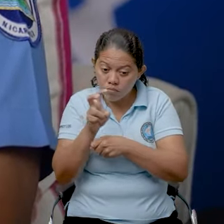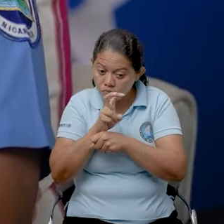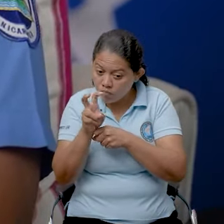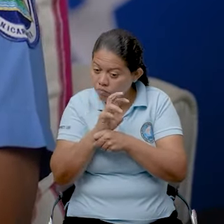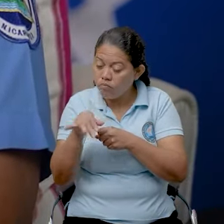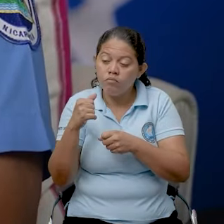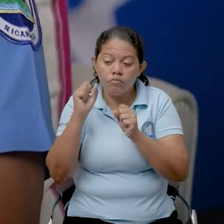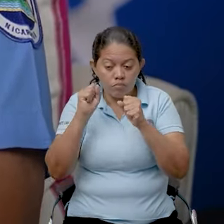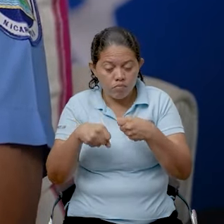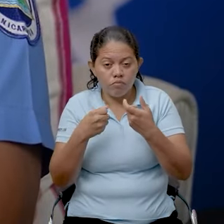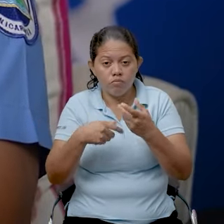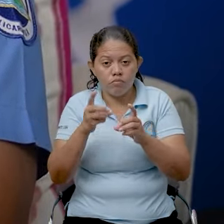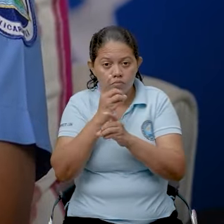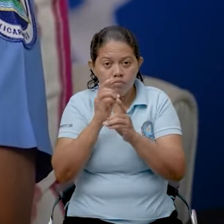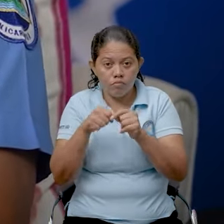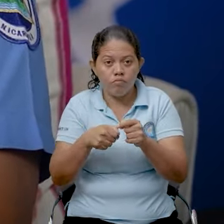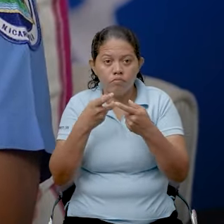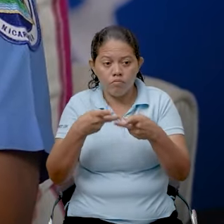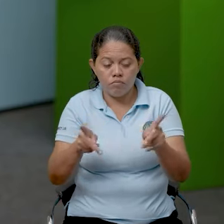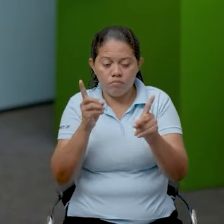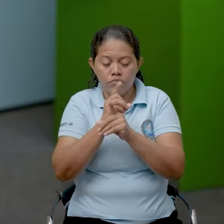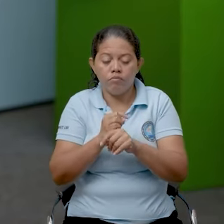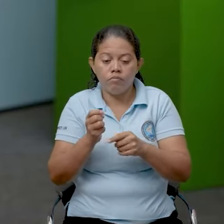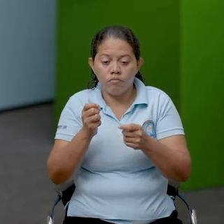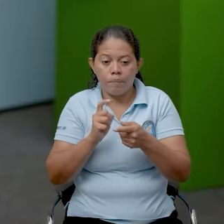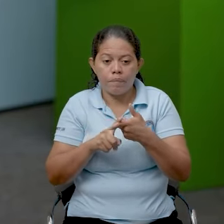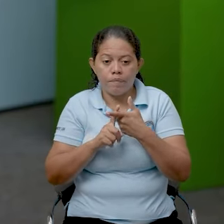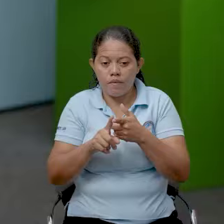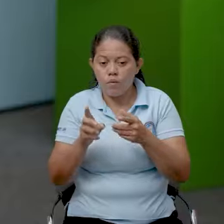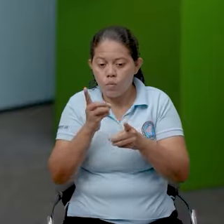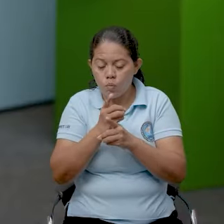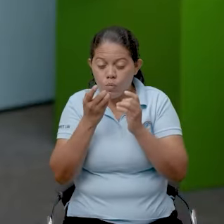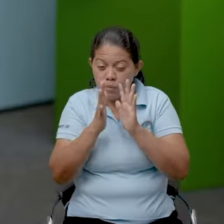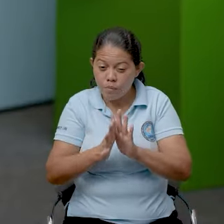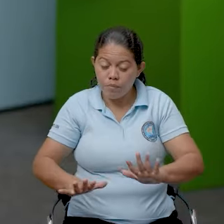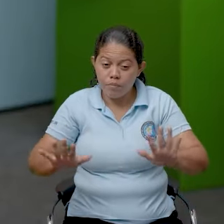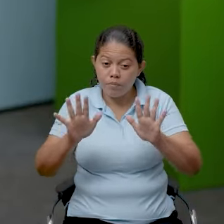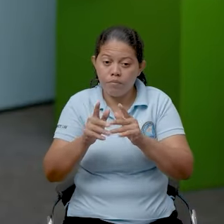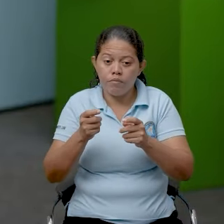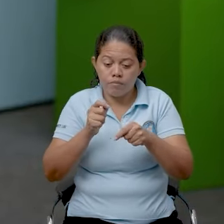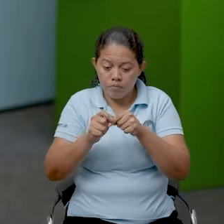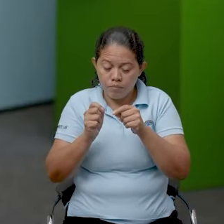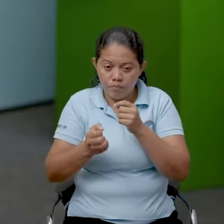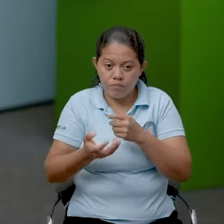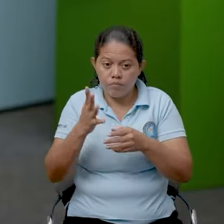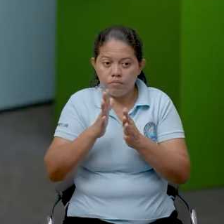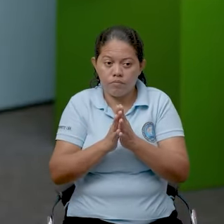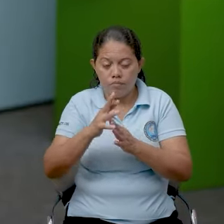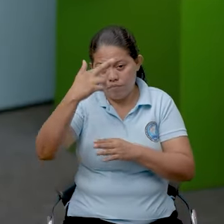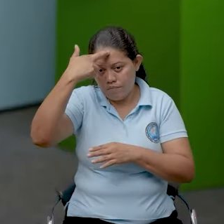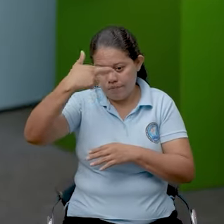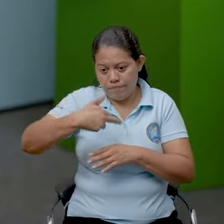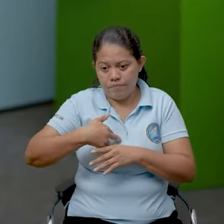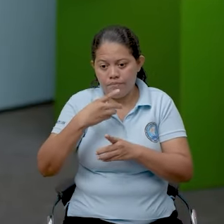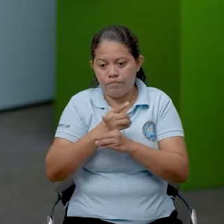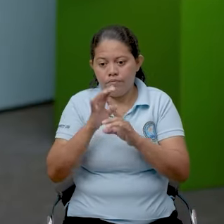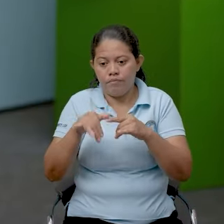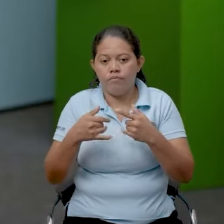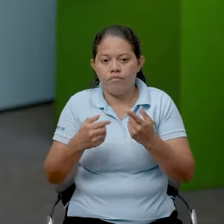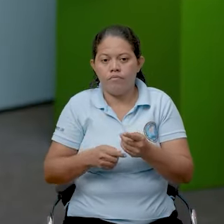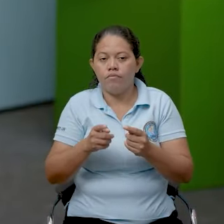y que puedan tener la capacidad de manipular el producto con responsabilidad,